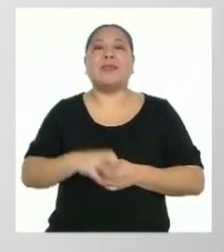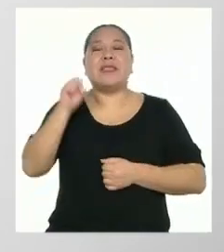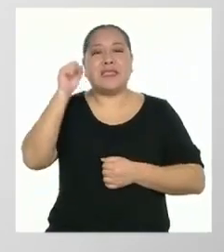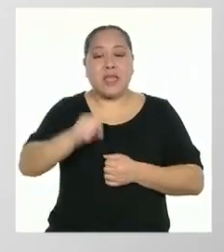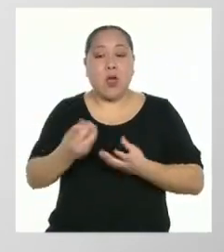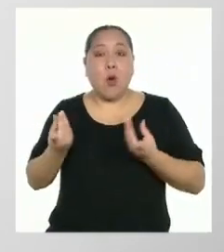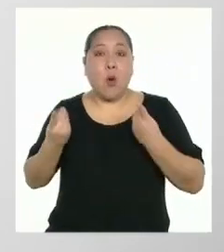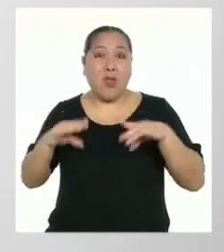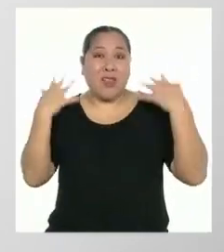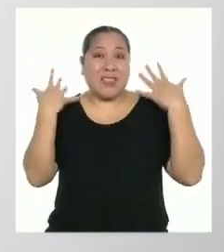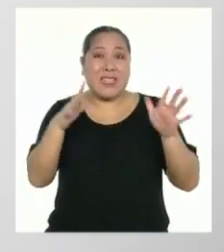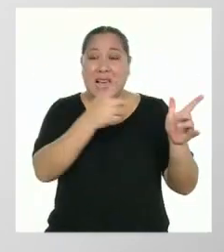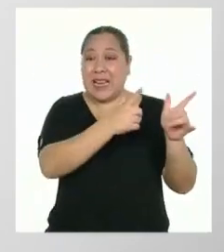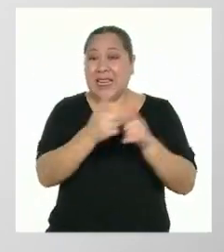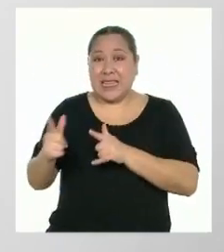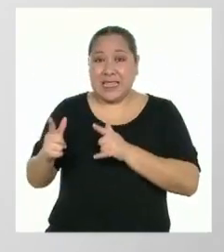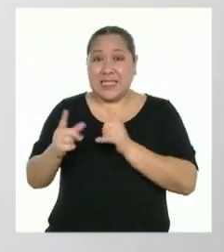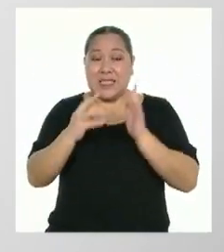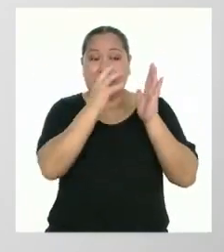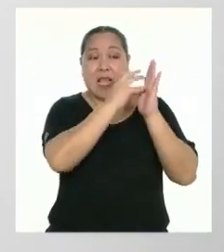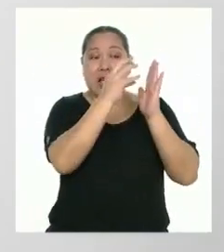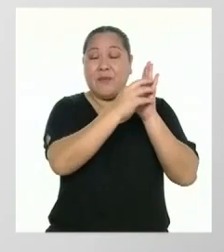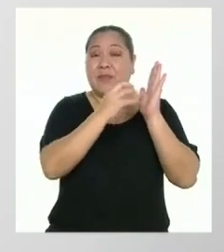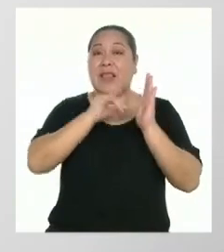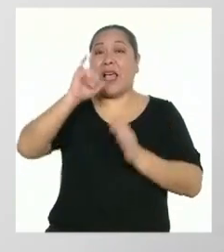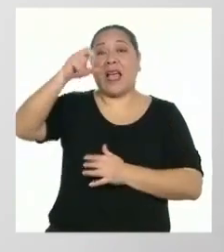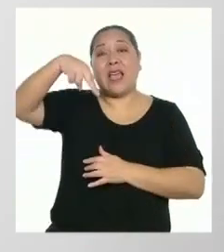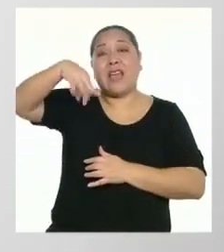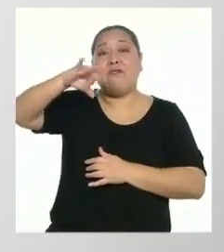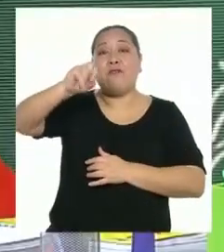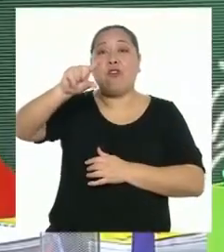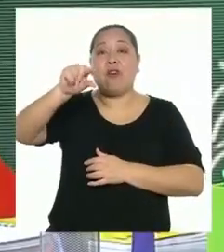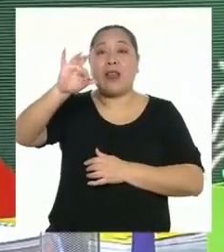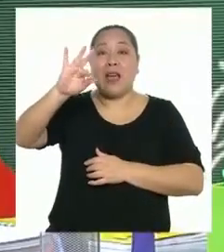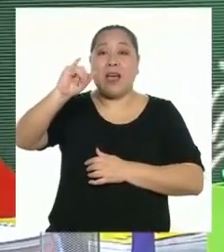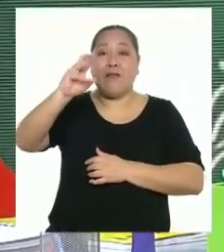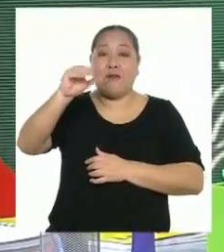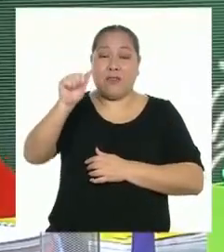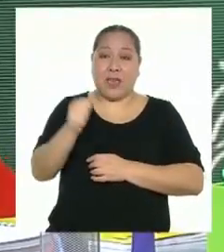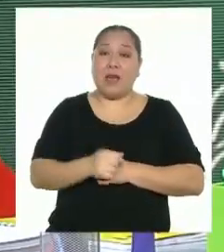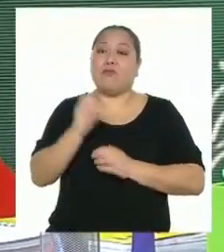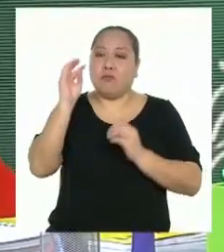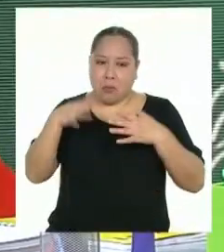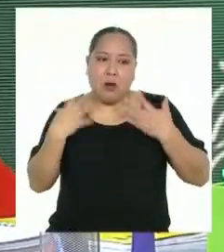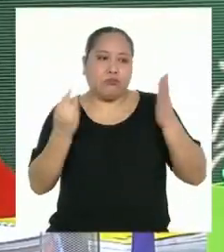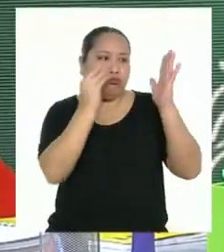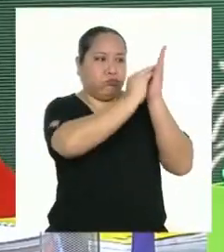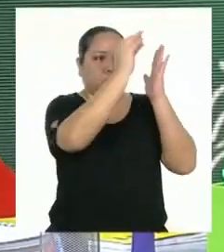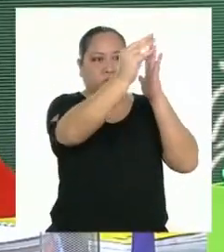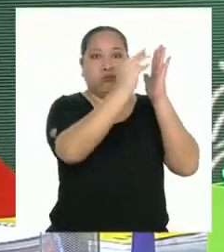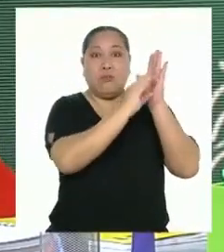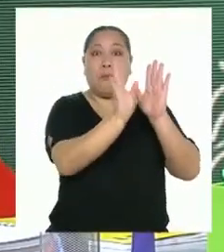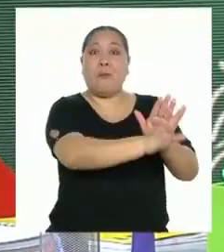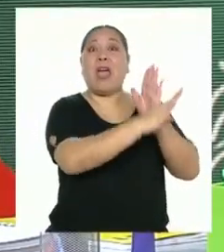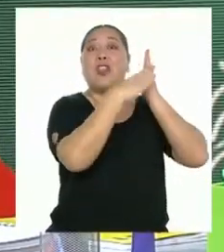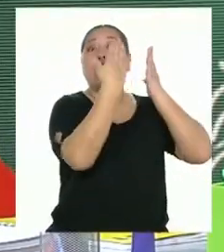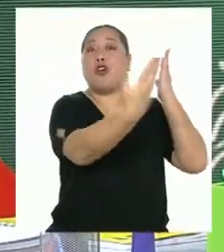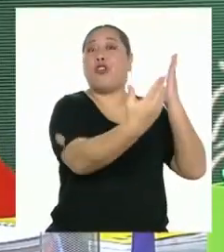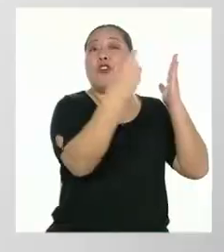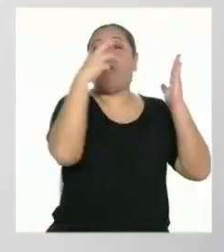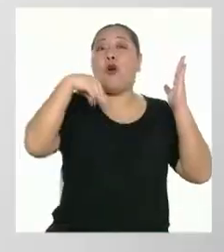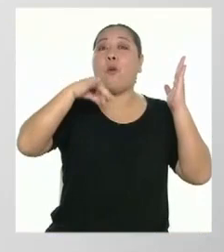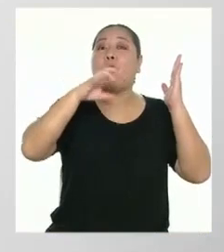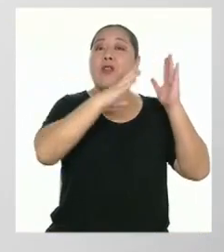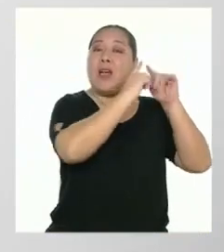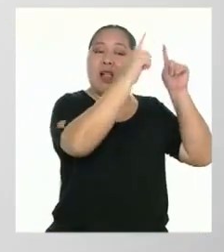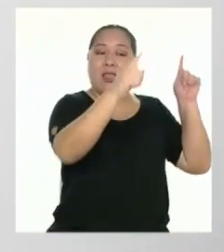infografía, pueden colocarla en su periódico mural. Entonces, comencemos con la lectura.